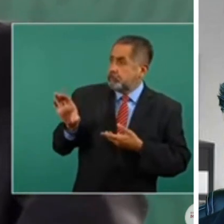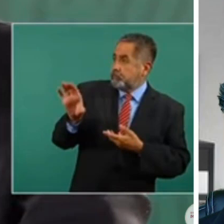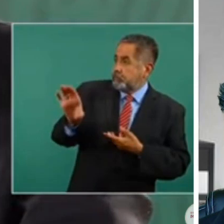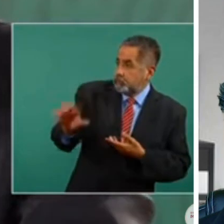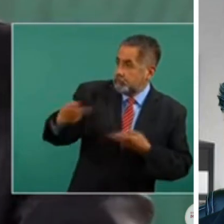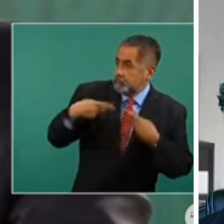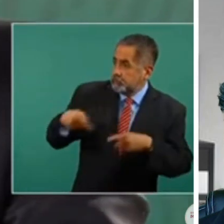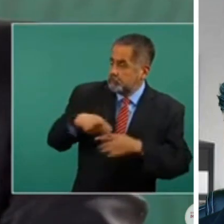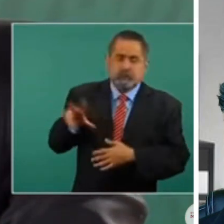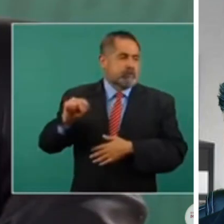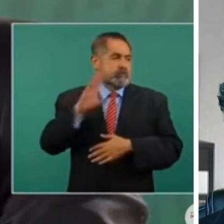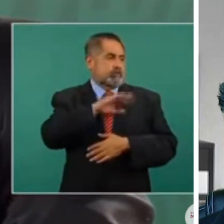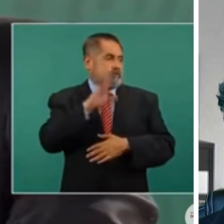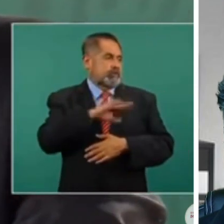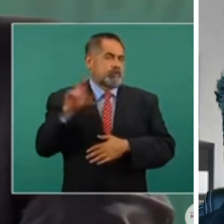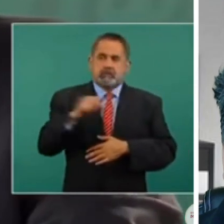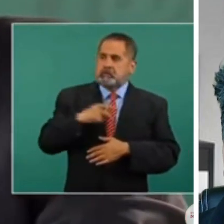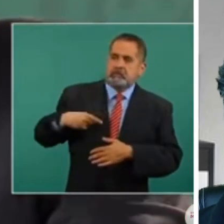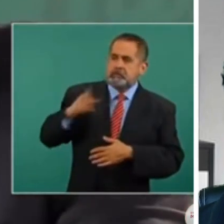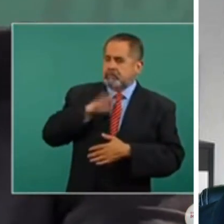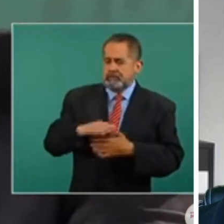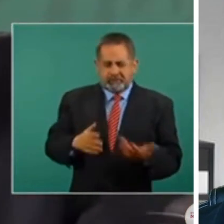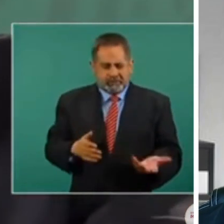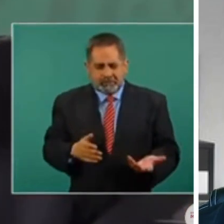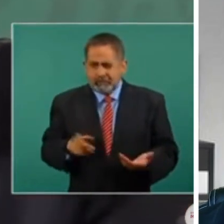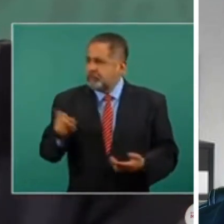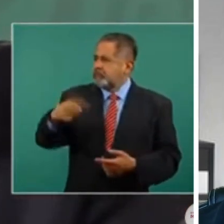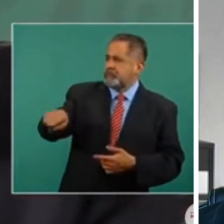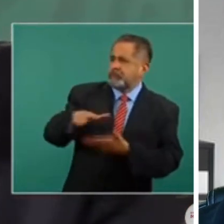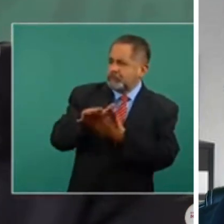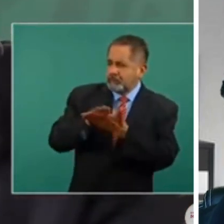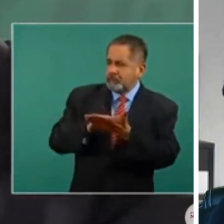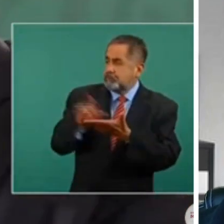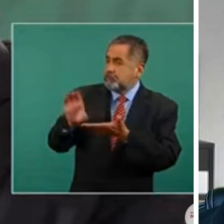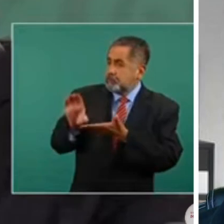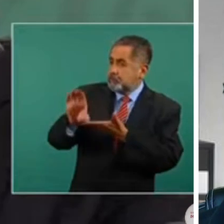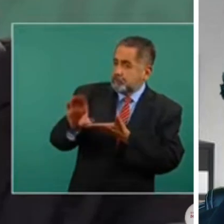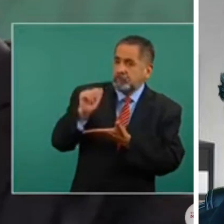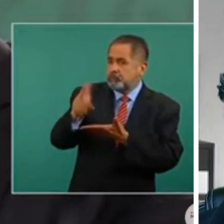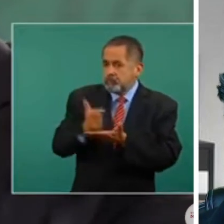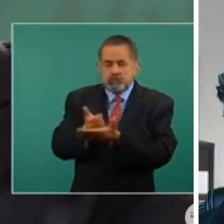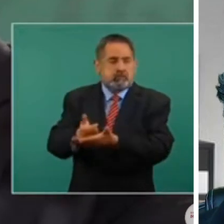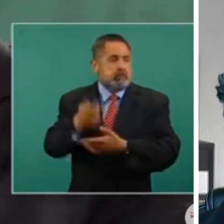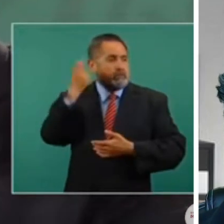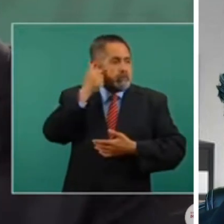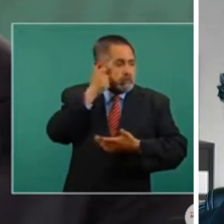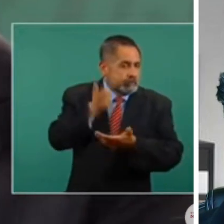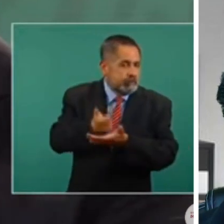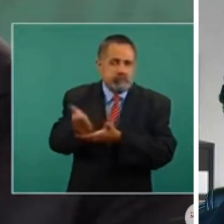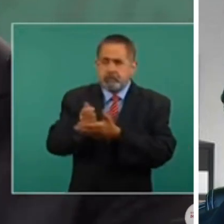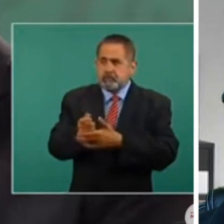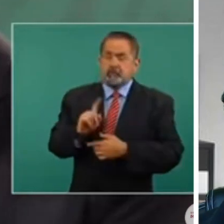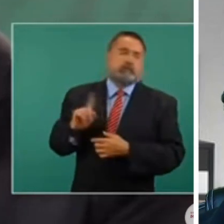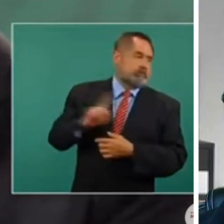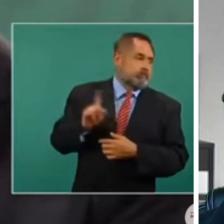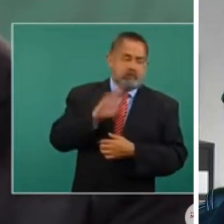Pero lo que se le da a la gente humilde, la beca, eso.